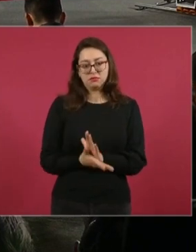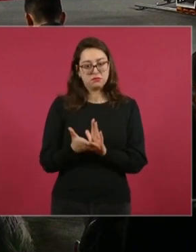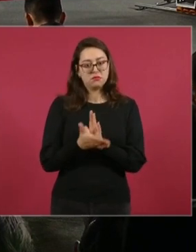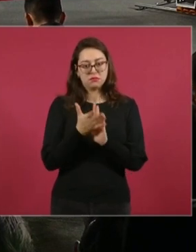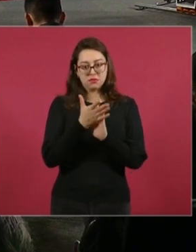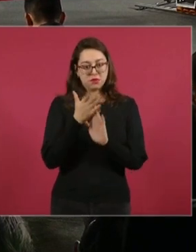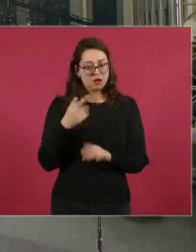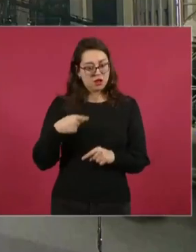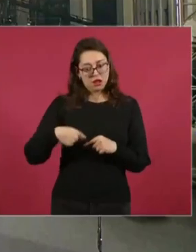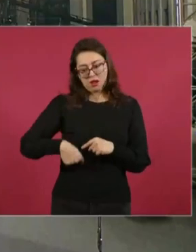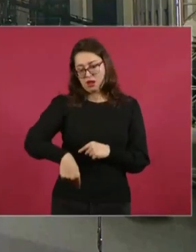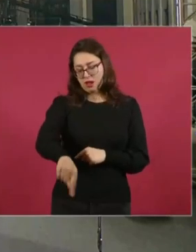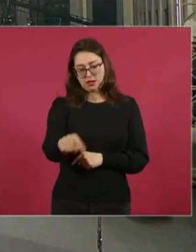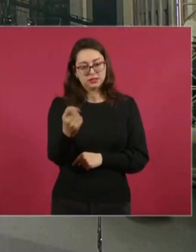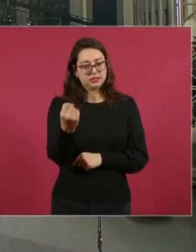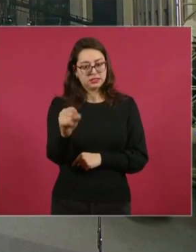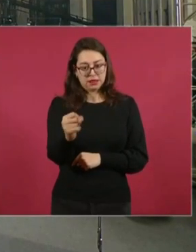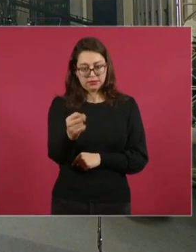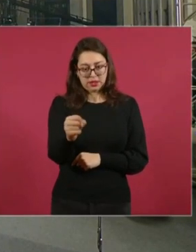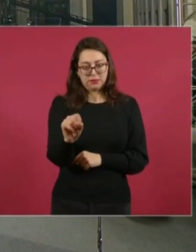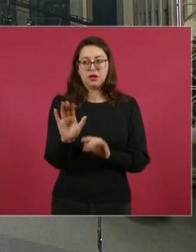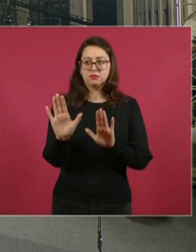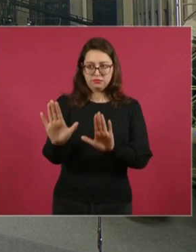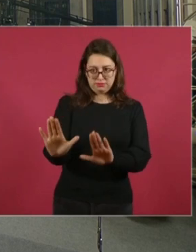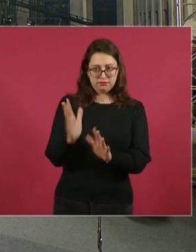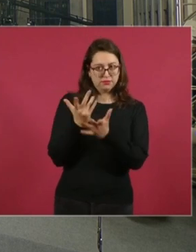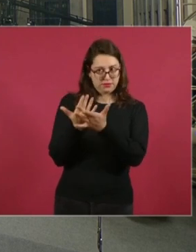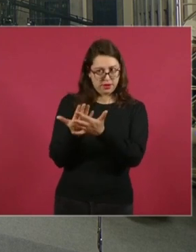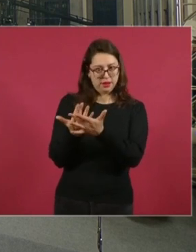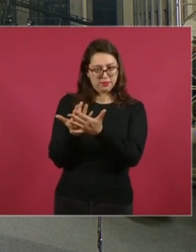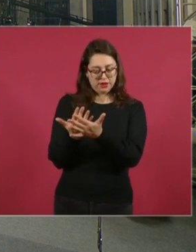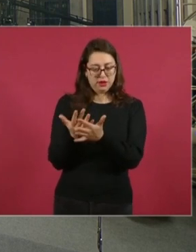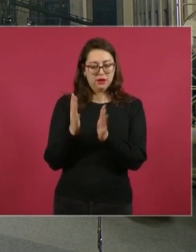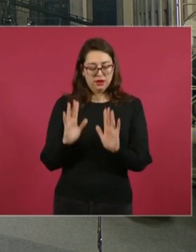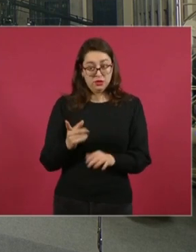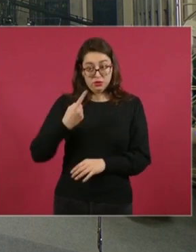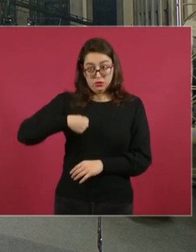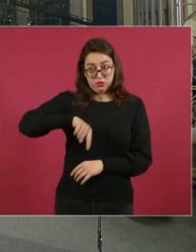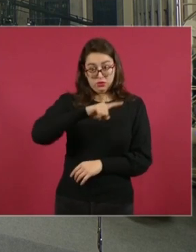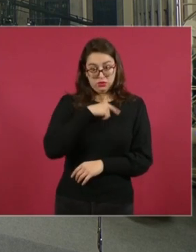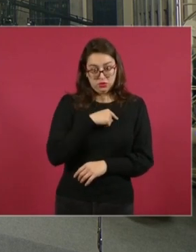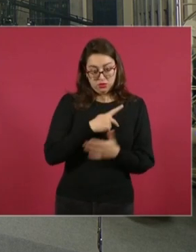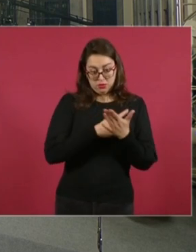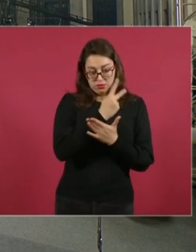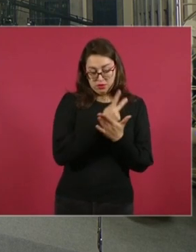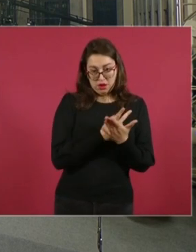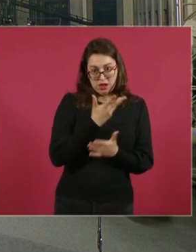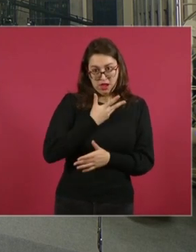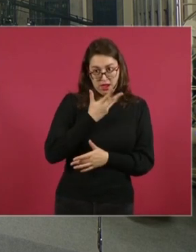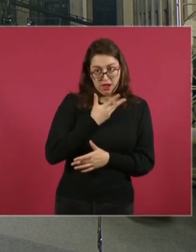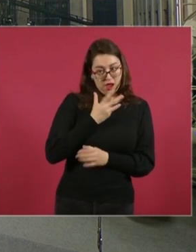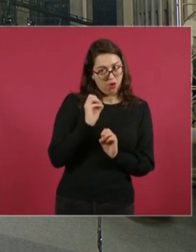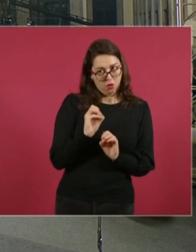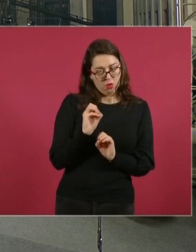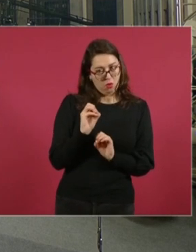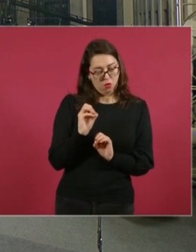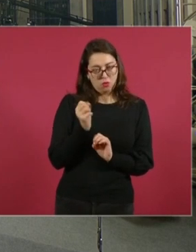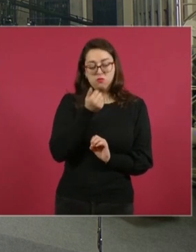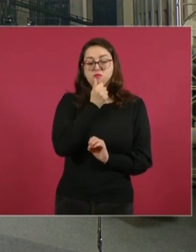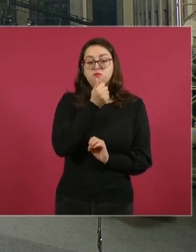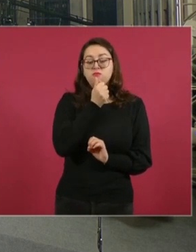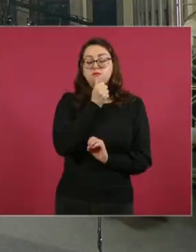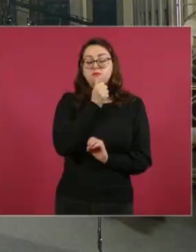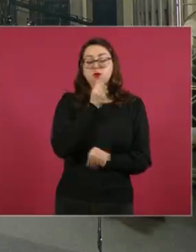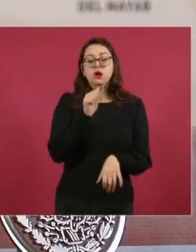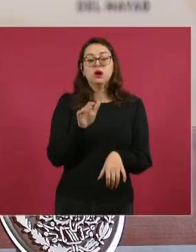septiembre, pero ahorita vamos a ver si tenemos en programa, porque todas las aduanas